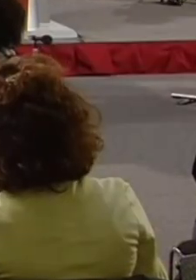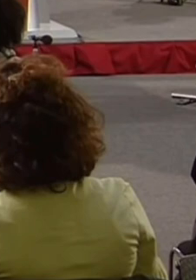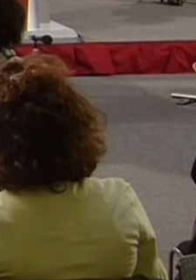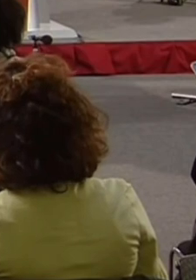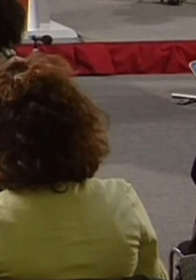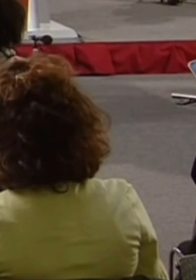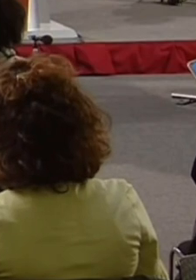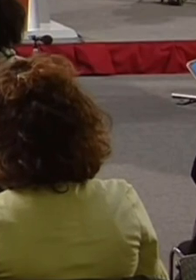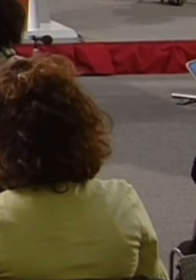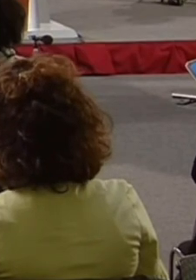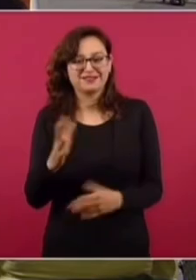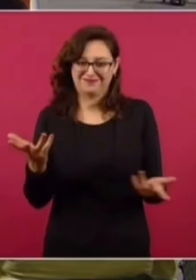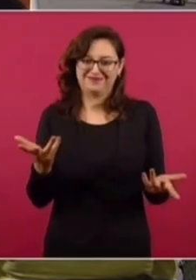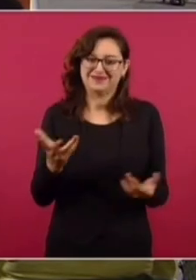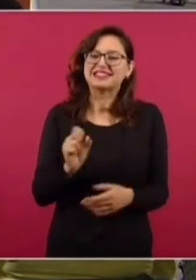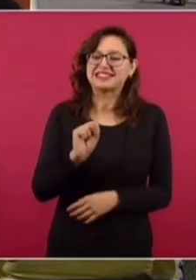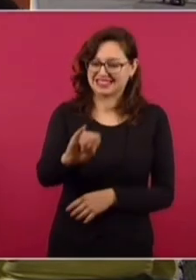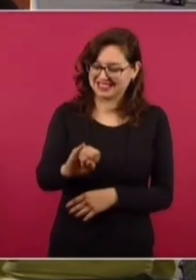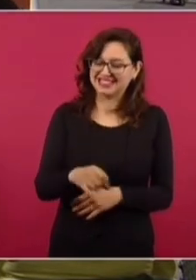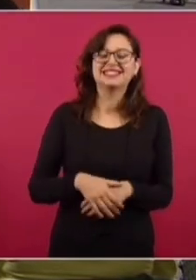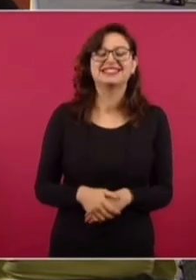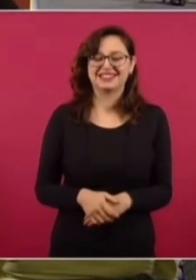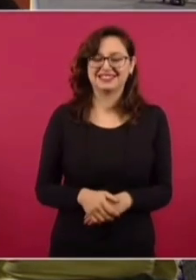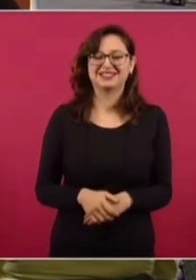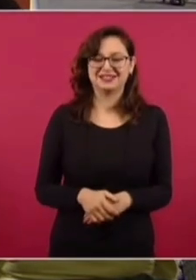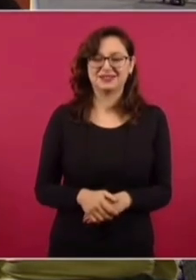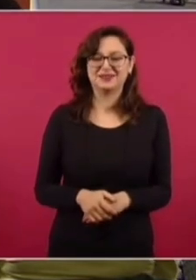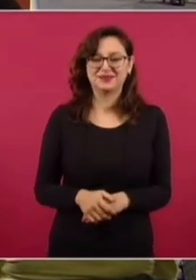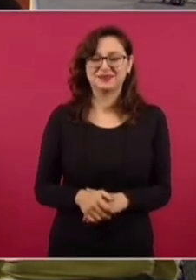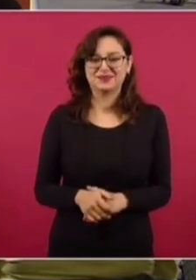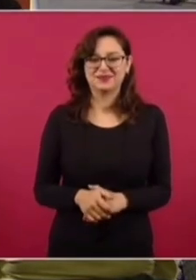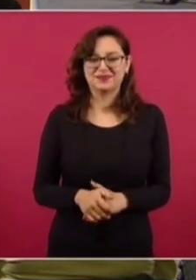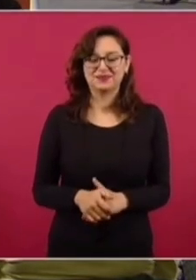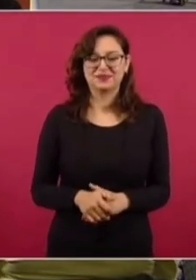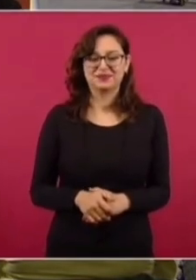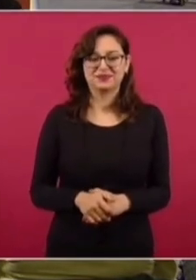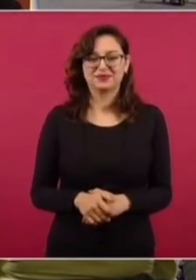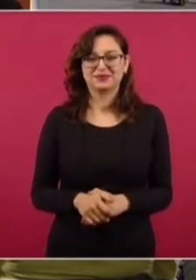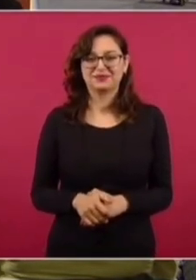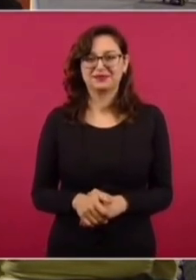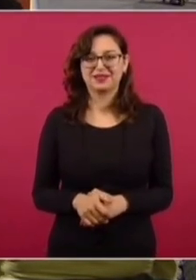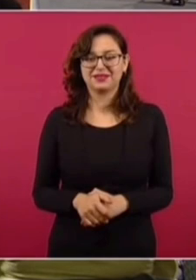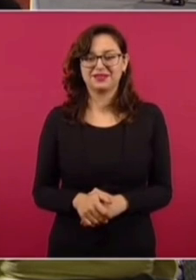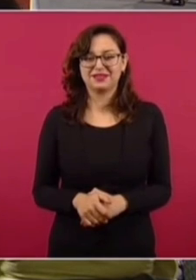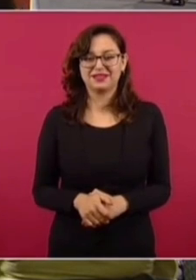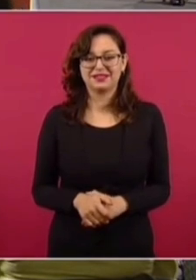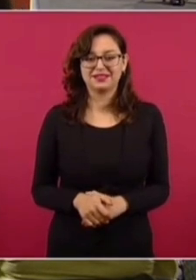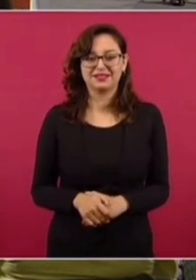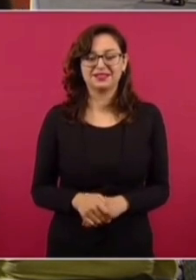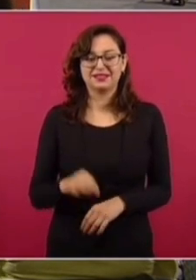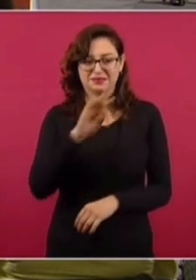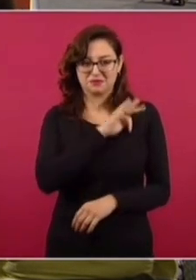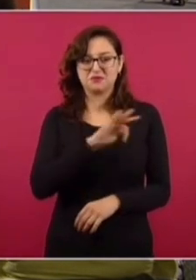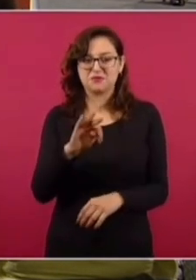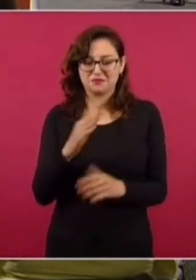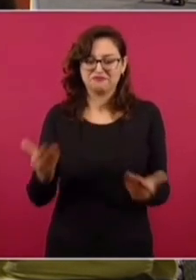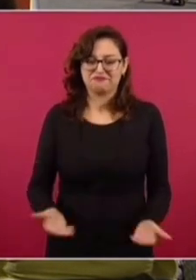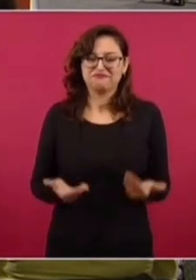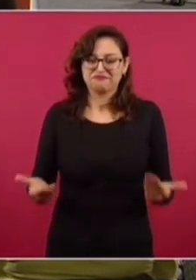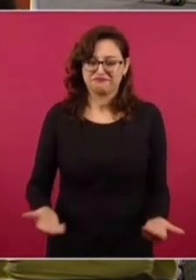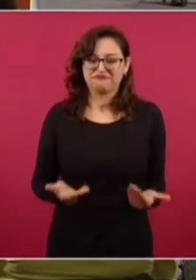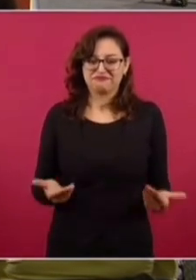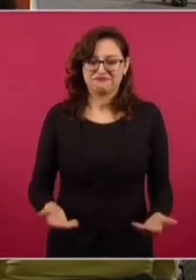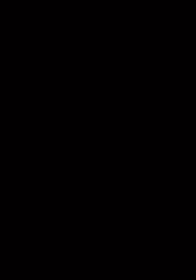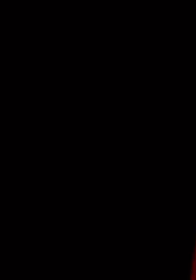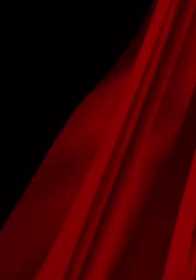le digo Negrita linda, ven pa' acá Con su pollera colorá Mi negrita linda Soledad Con su pollera colorá ¡Bravo, Bart!